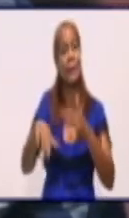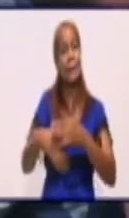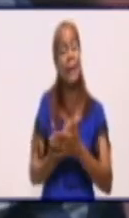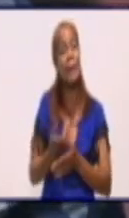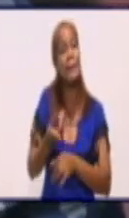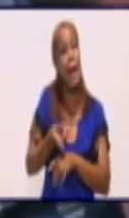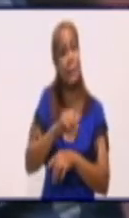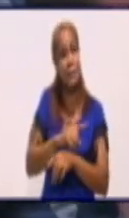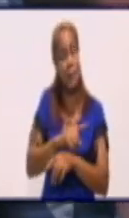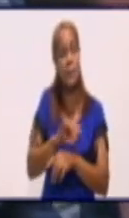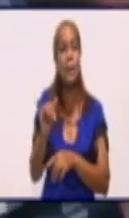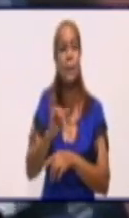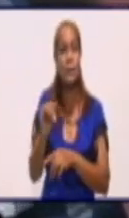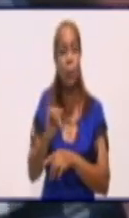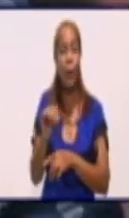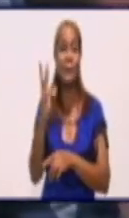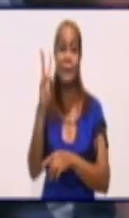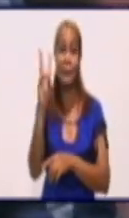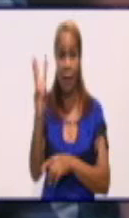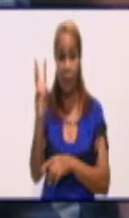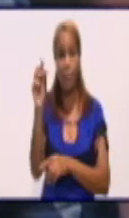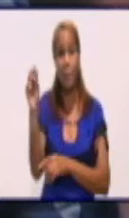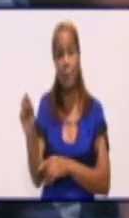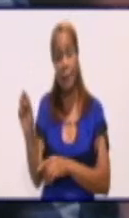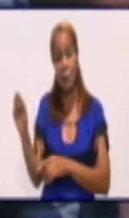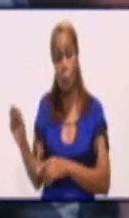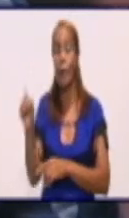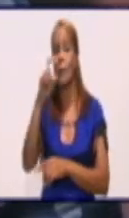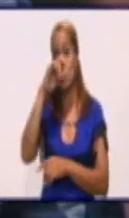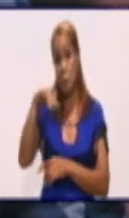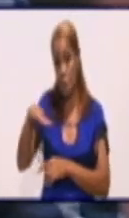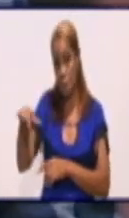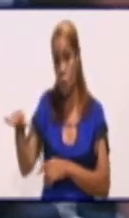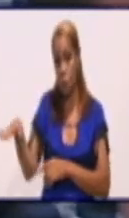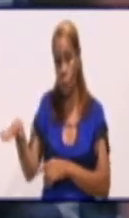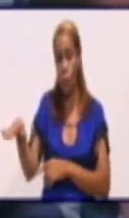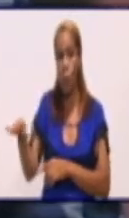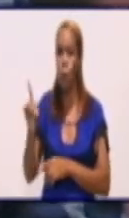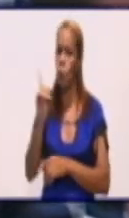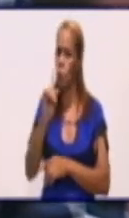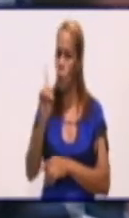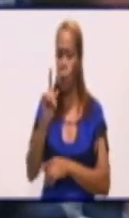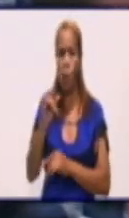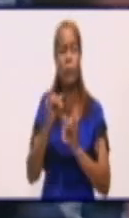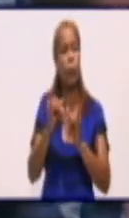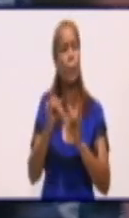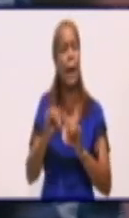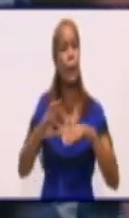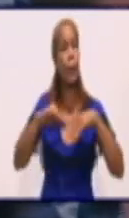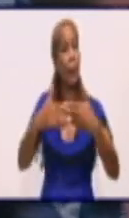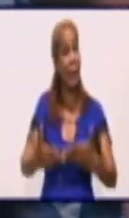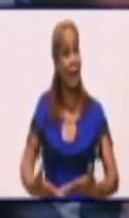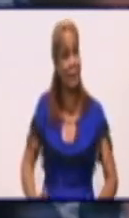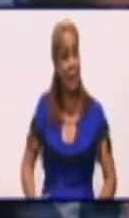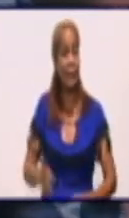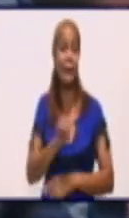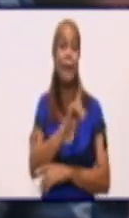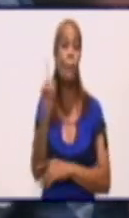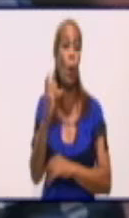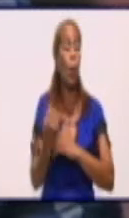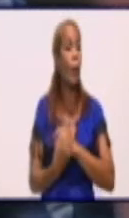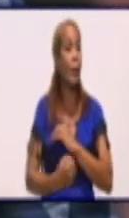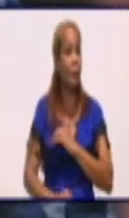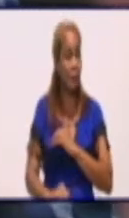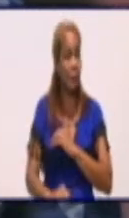se diagnosticaron tres pacientes en edades pediátricas. No se diagnosticaron embarazadas, ni tampoco puerperas, y acumulamos